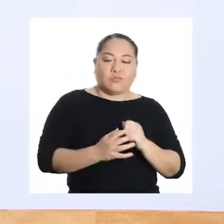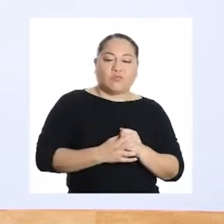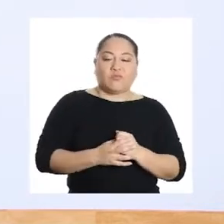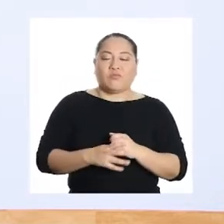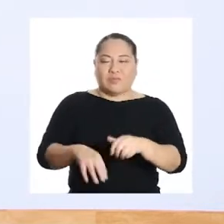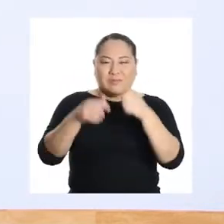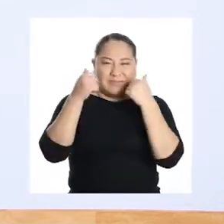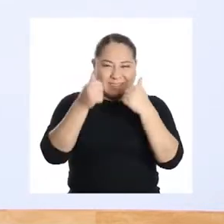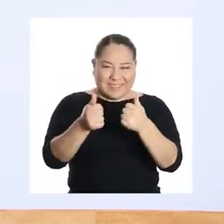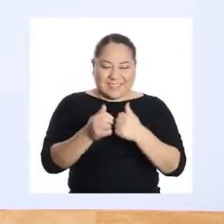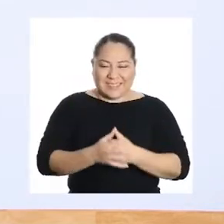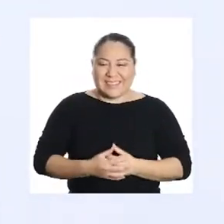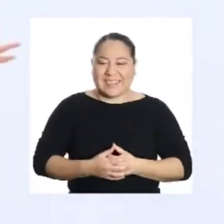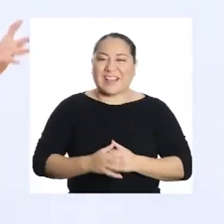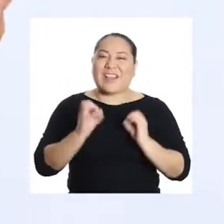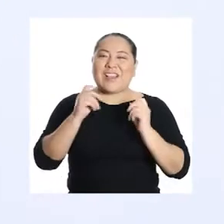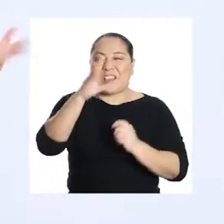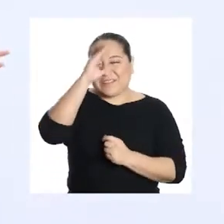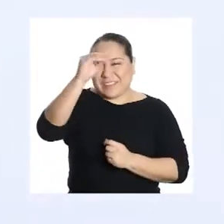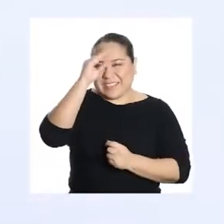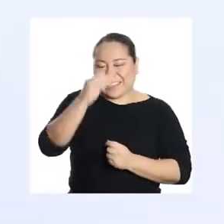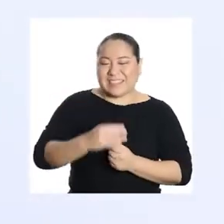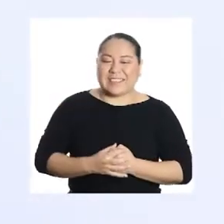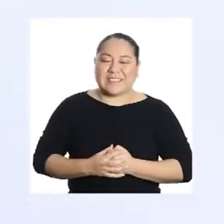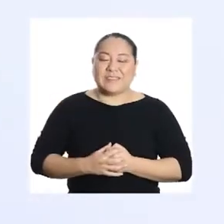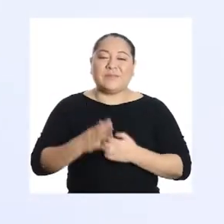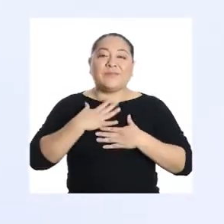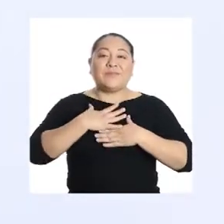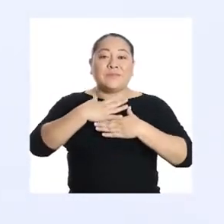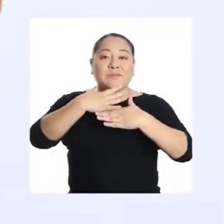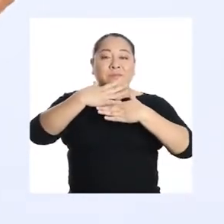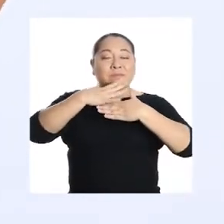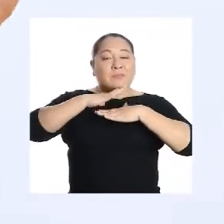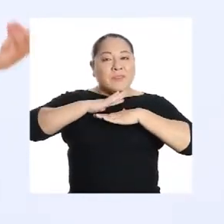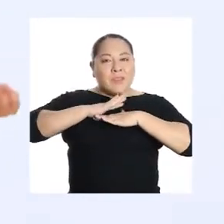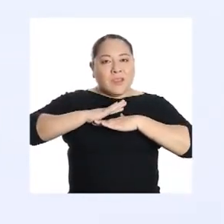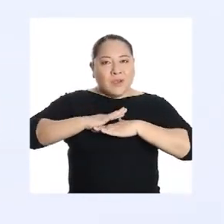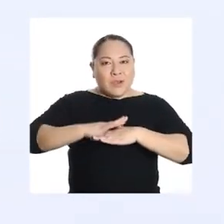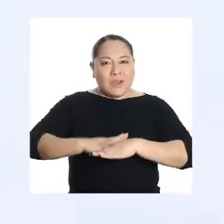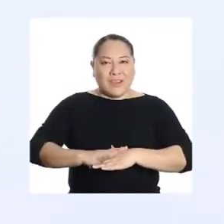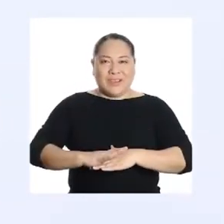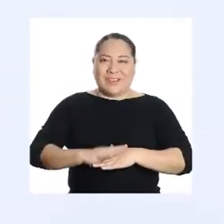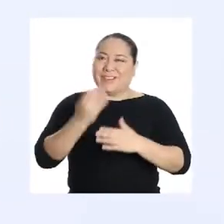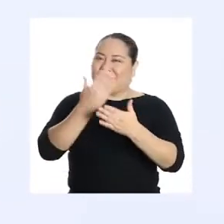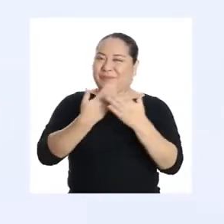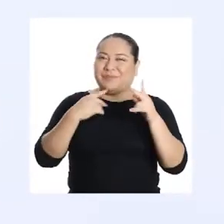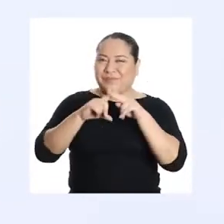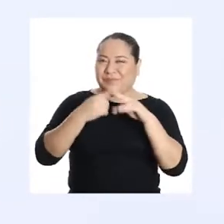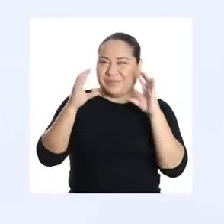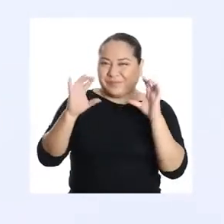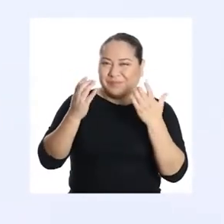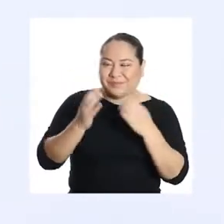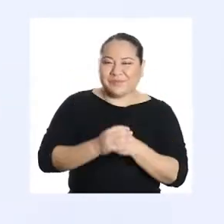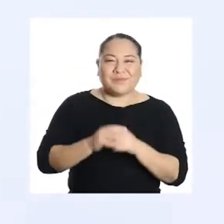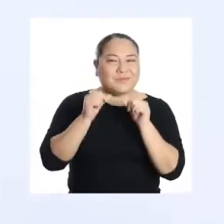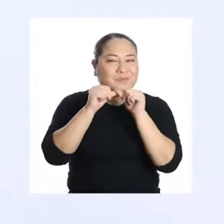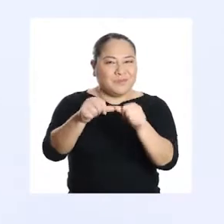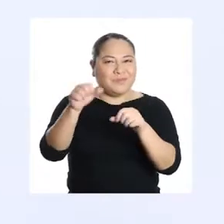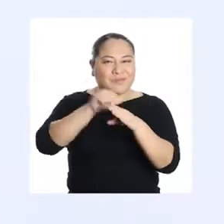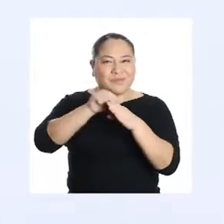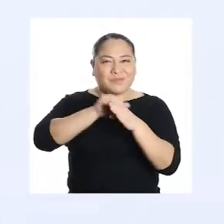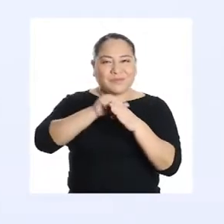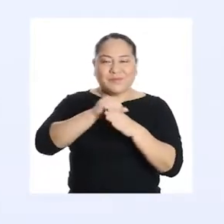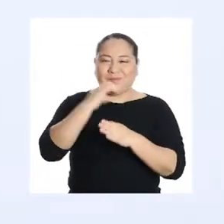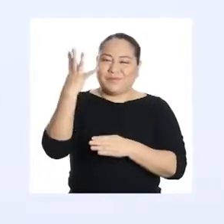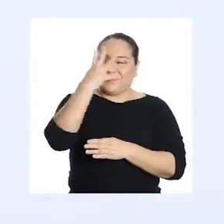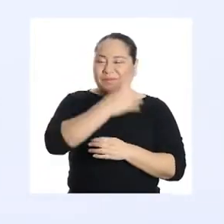Muy bien. Bueno, chicos y chicas, respiren un poquito, relájense antes de empezar sus clases y sigan